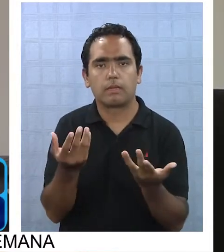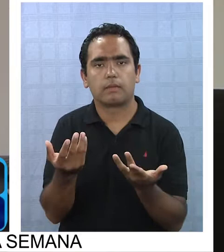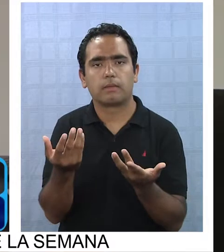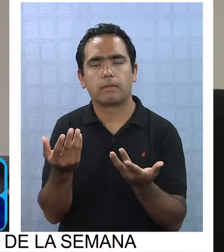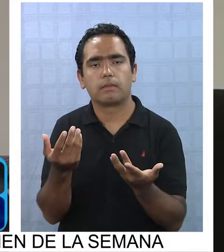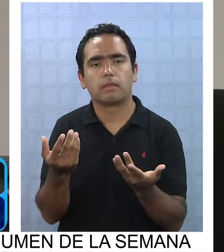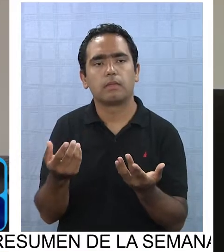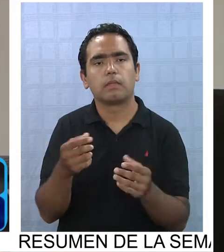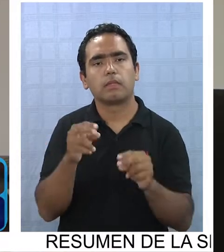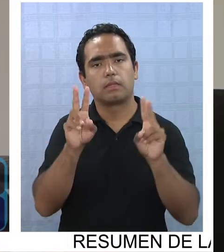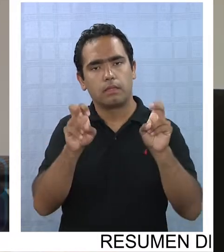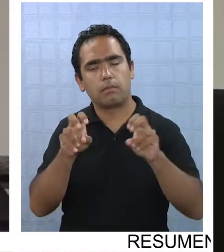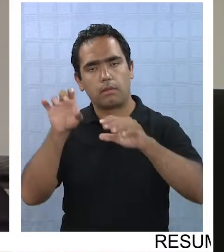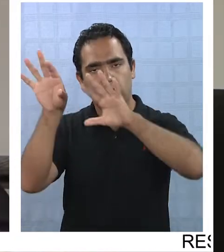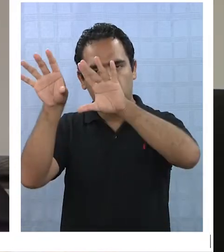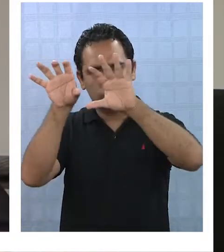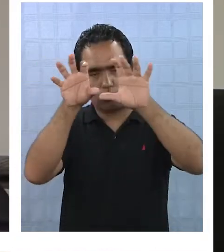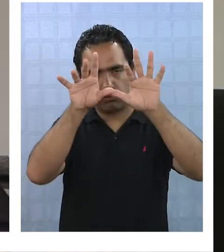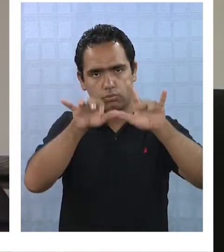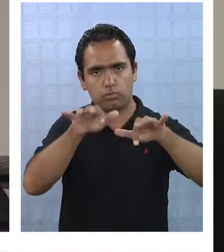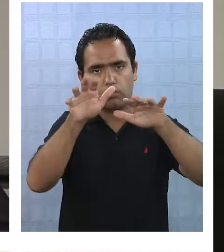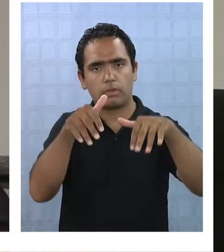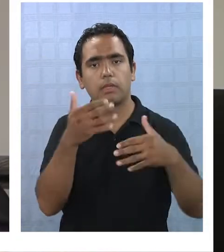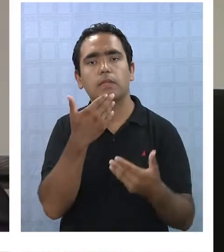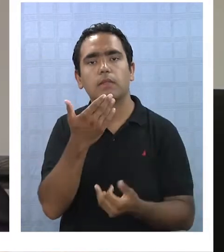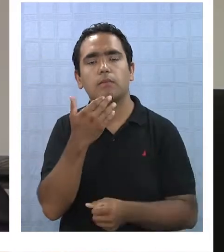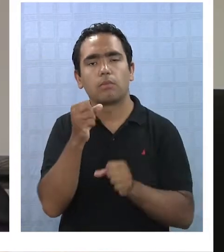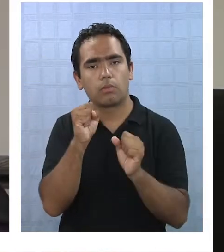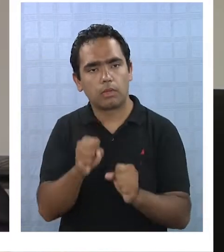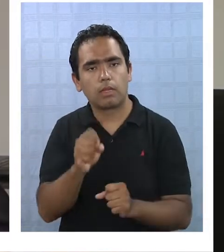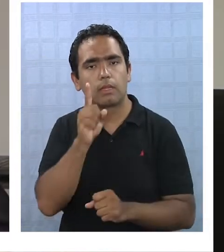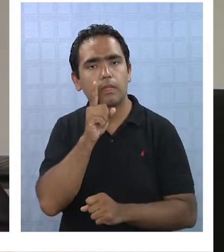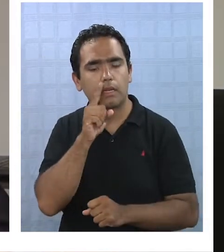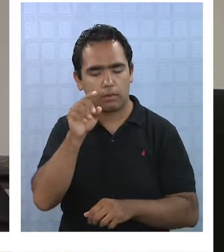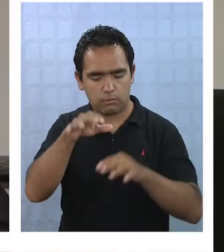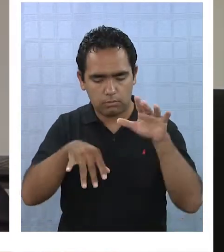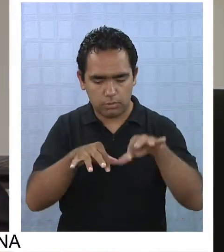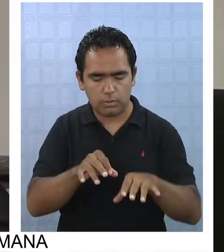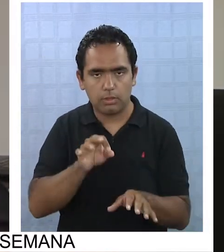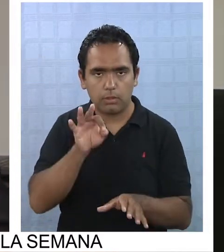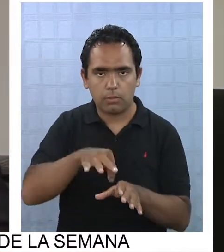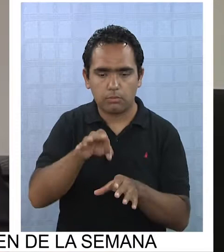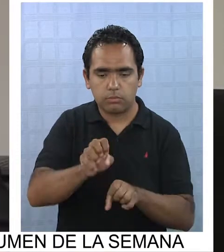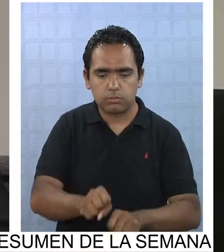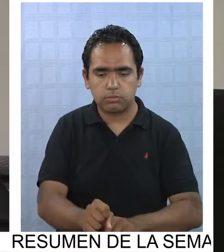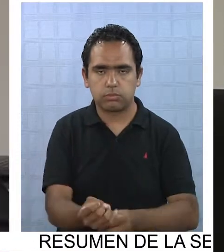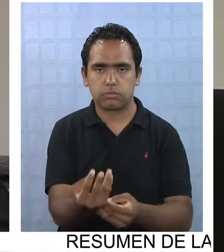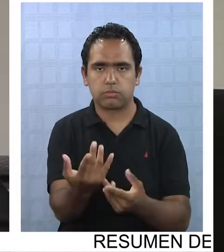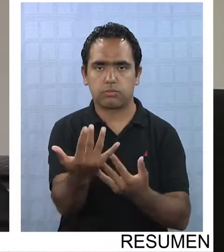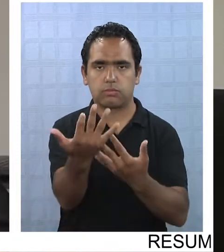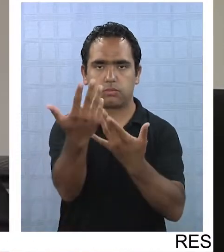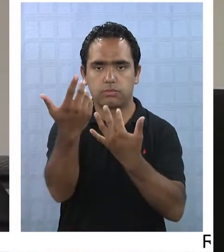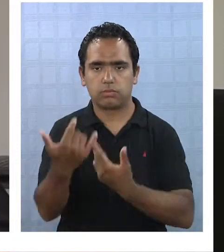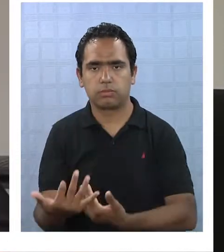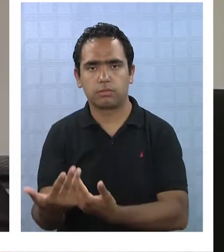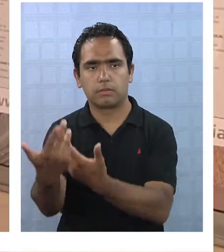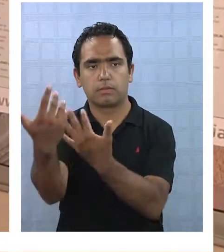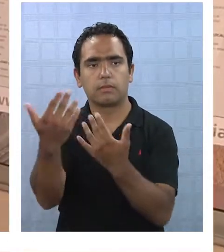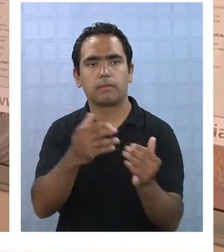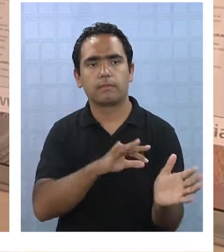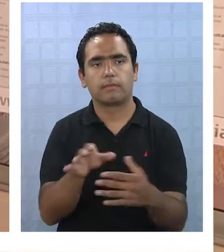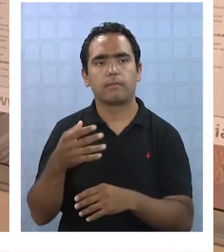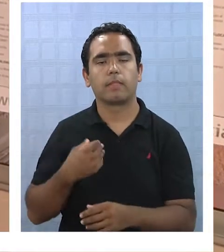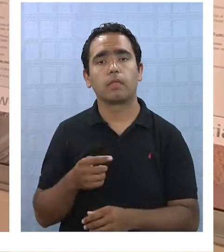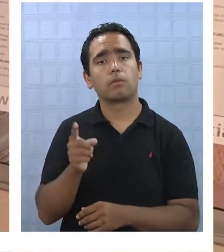de lluvia y poder tener, generar agricultura, principalmente en la zona altiplánica.